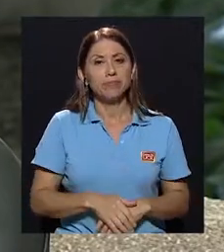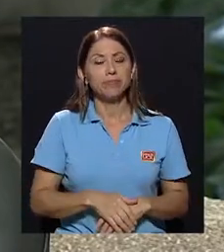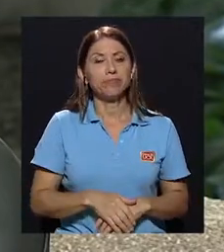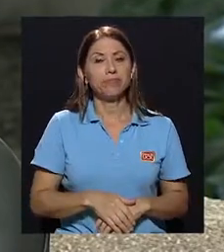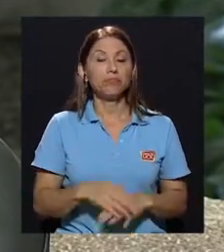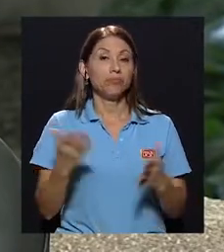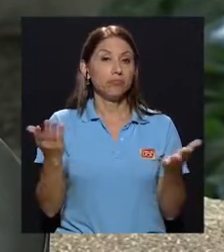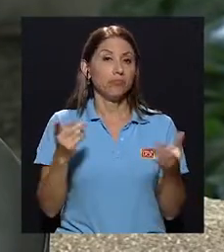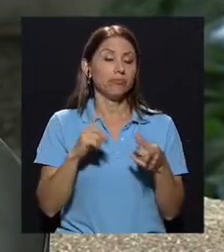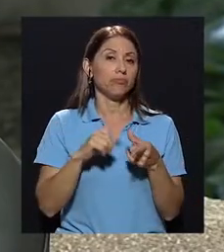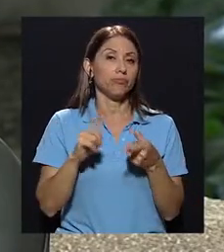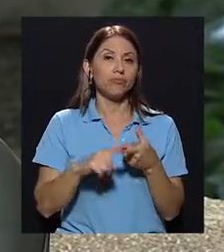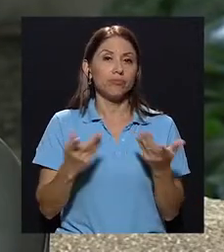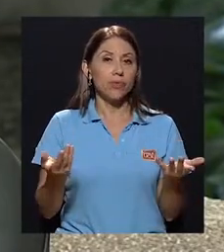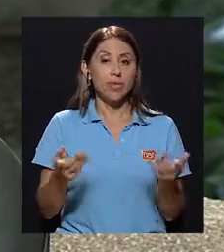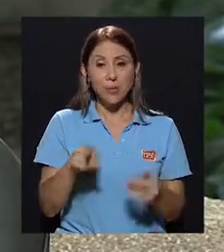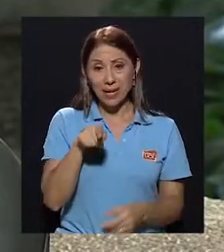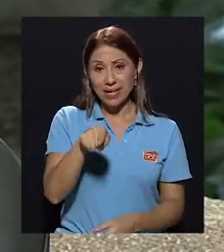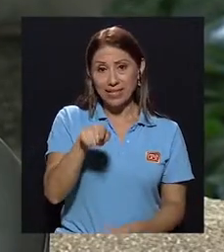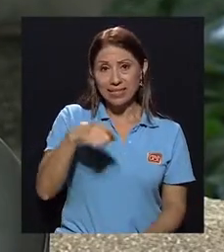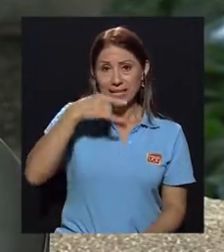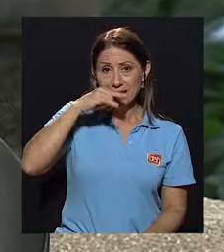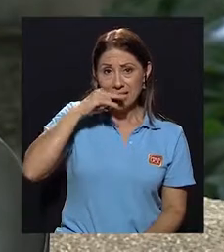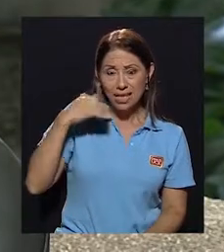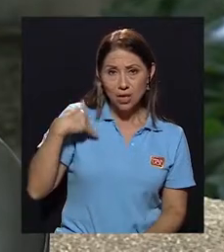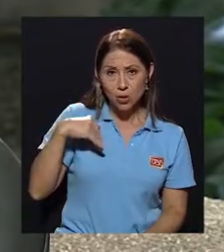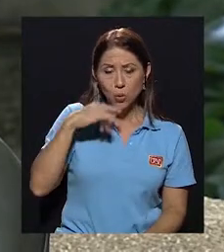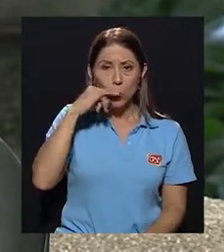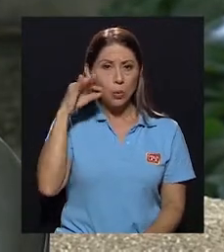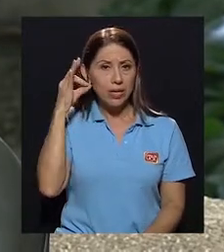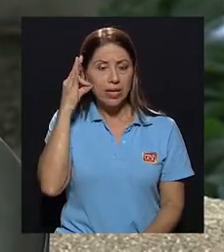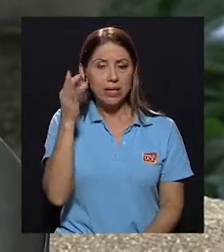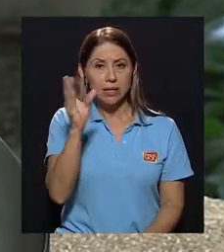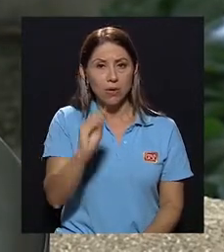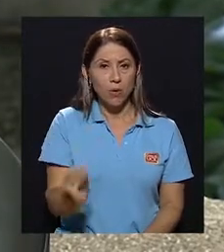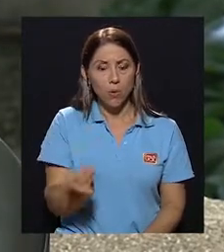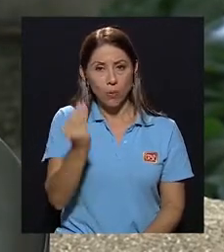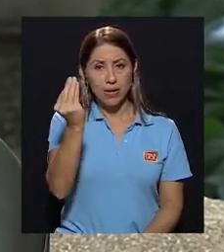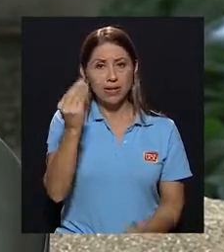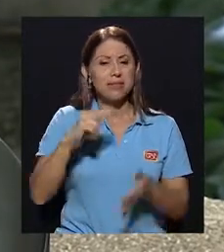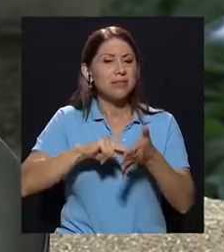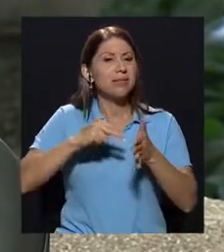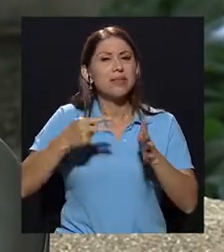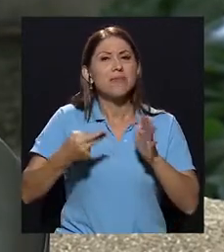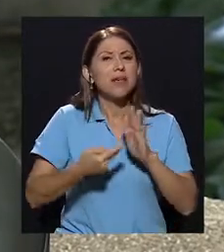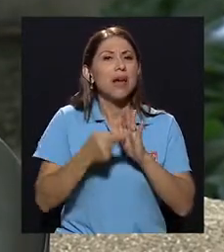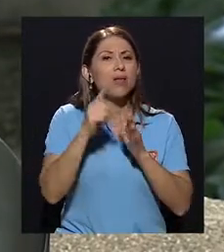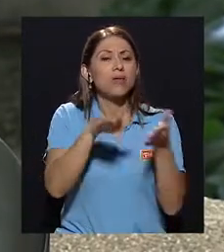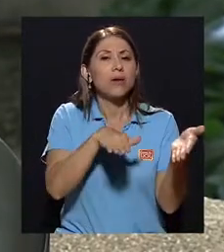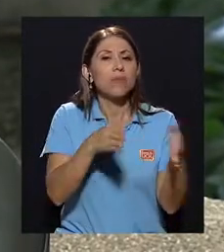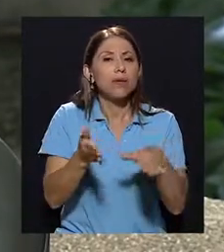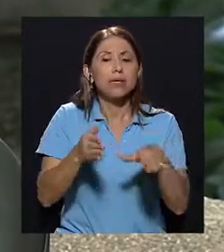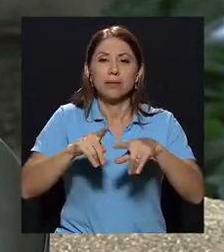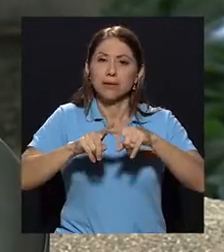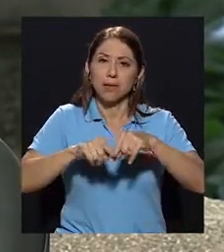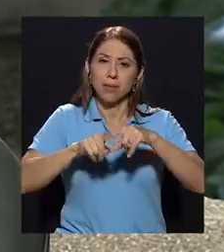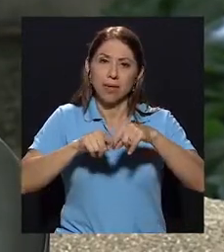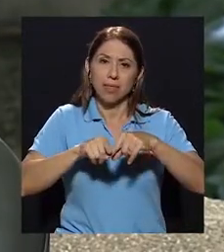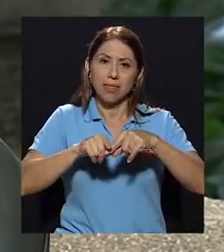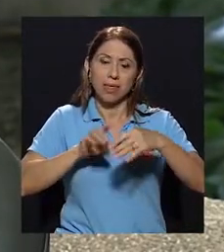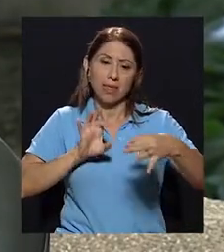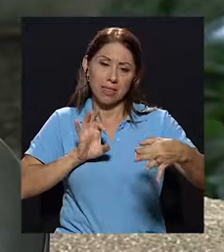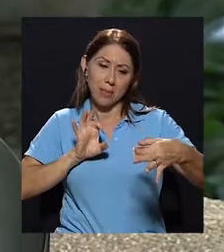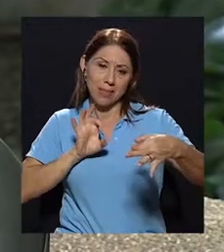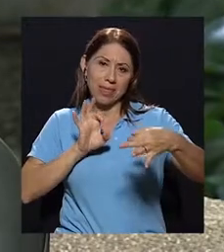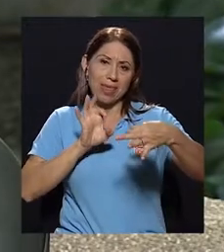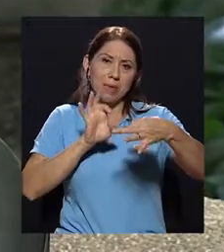el significado para ese niño, para esa niña o para ese joven depende, depende del vínculo que tuvo con el